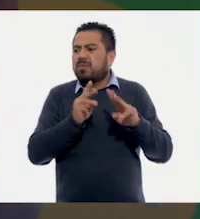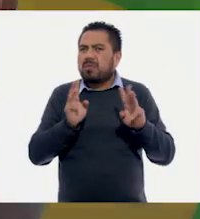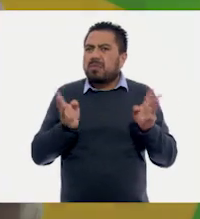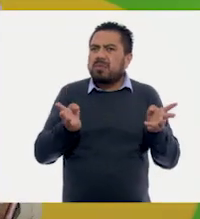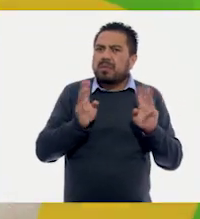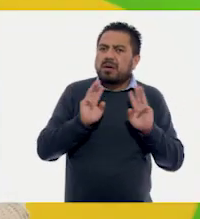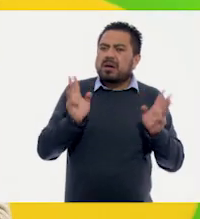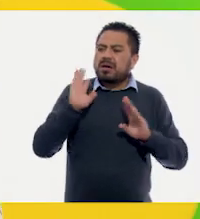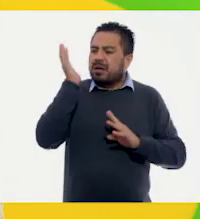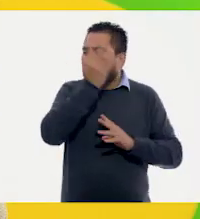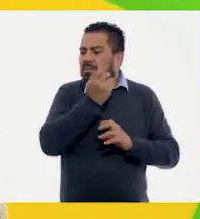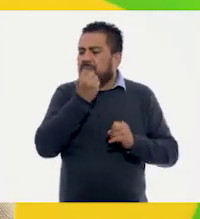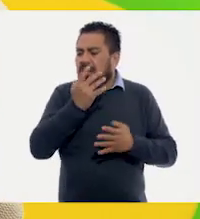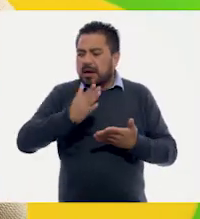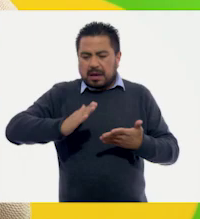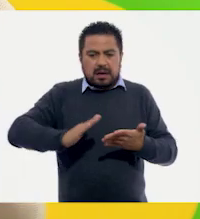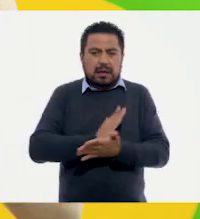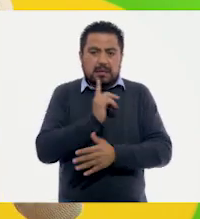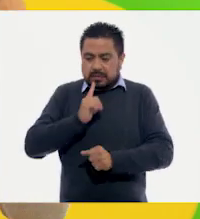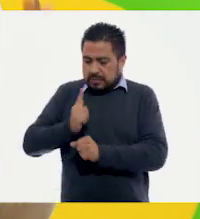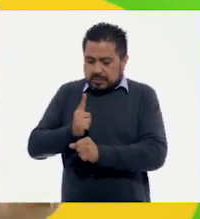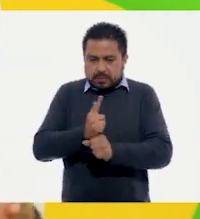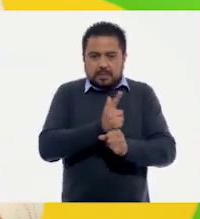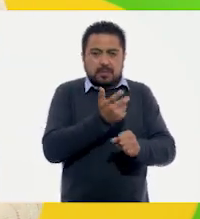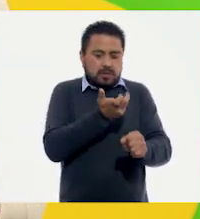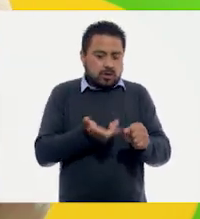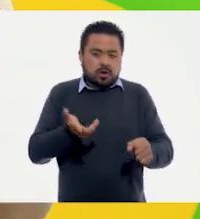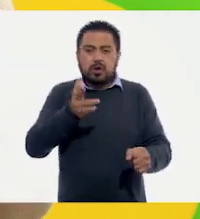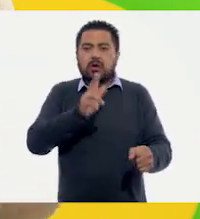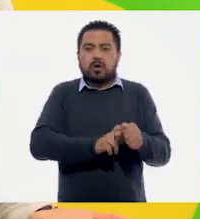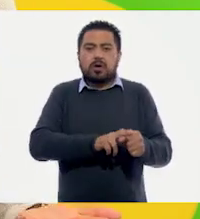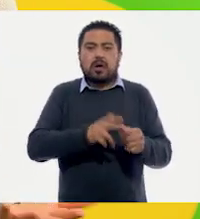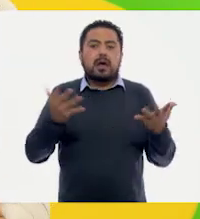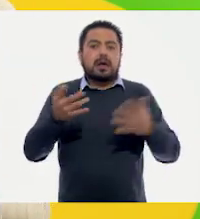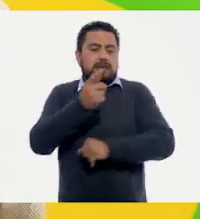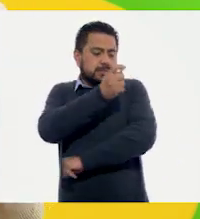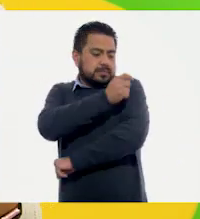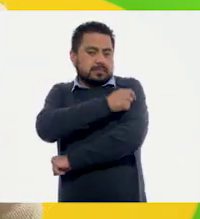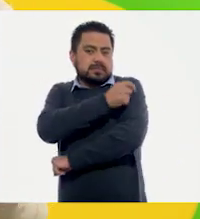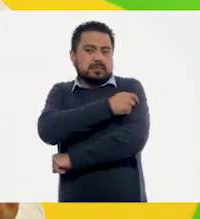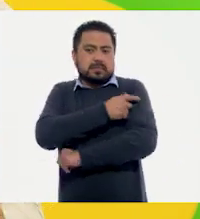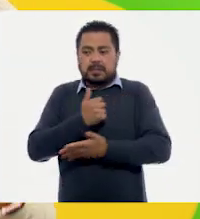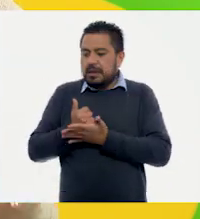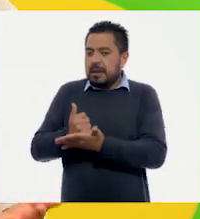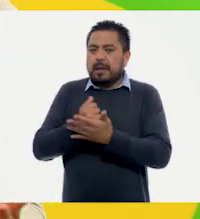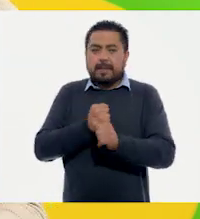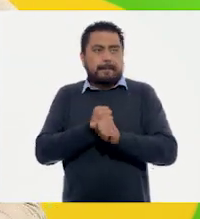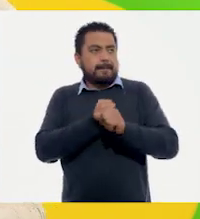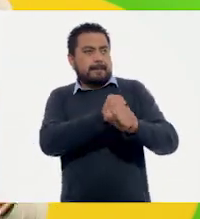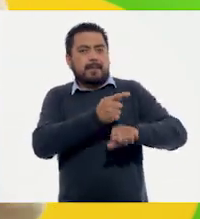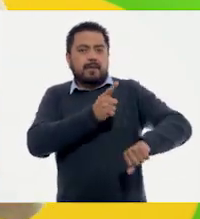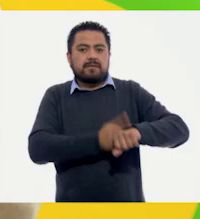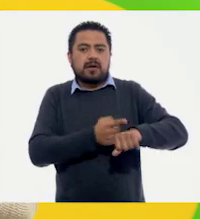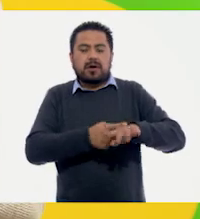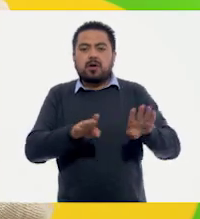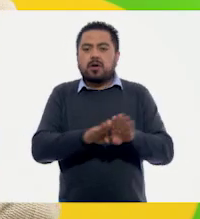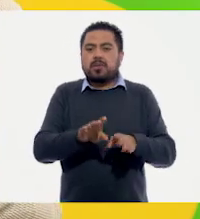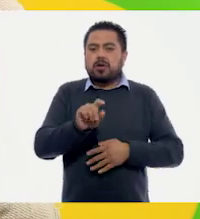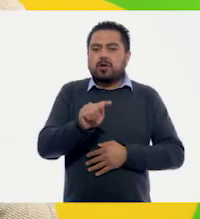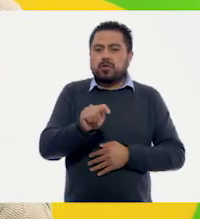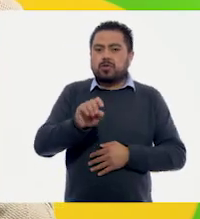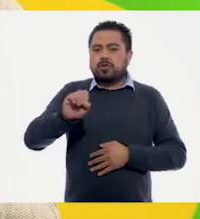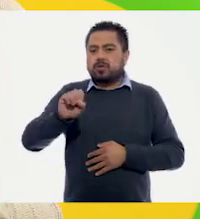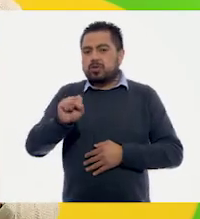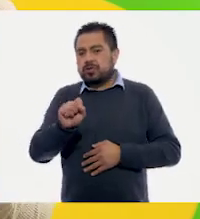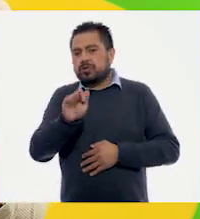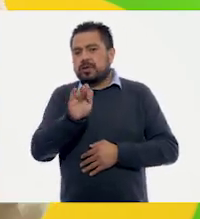¡Qué bonito! Además descubrimos que en los hospitales se aplican vacunas que ayudan a prevenir enfermedades como la tosferina o el